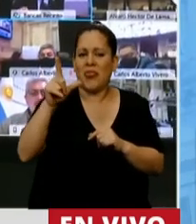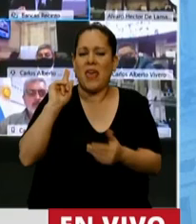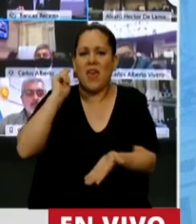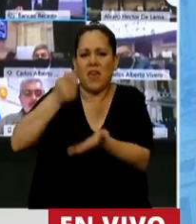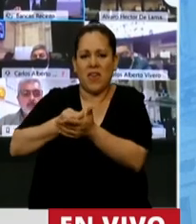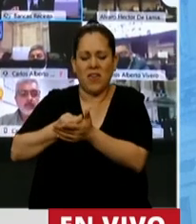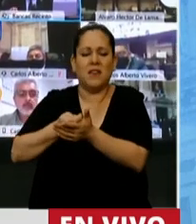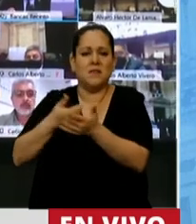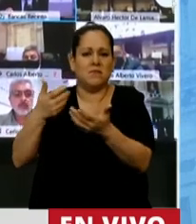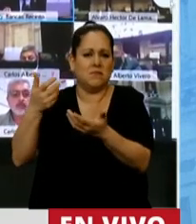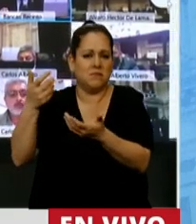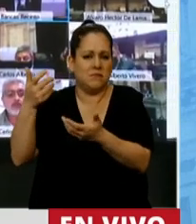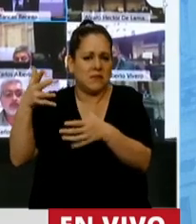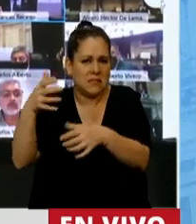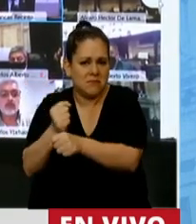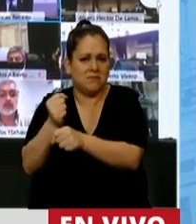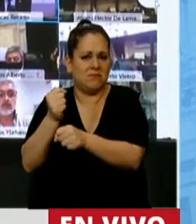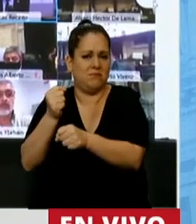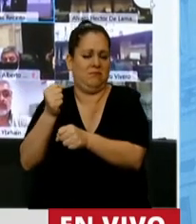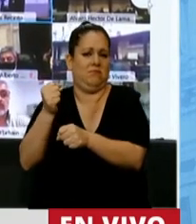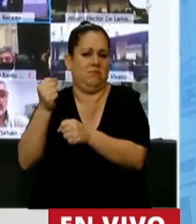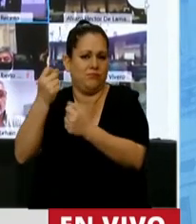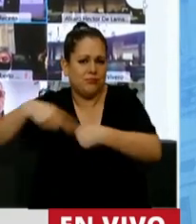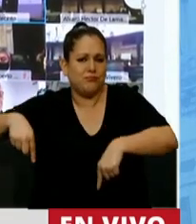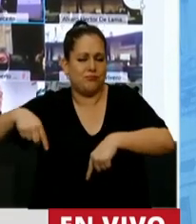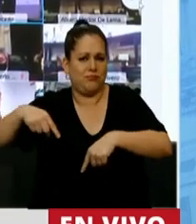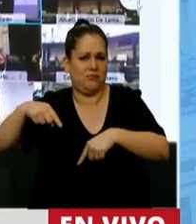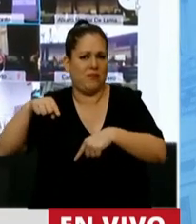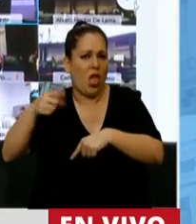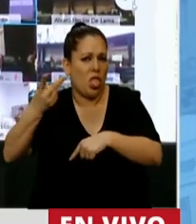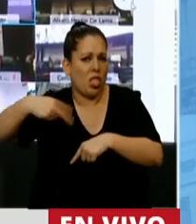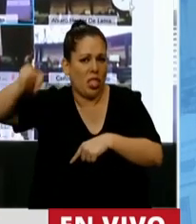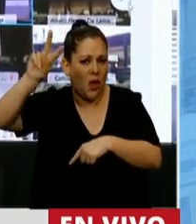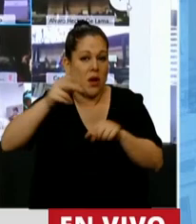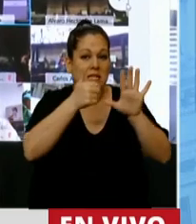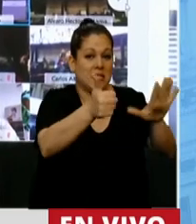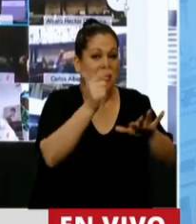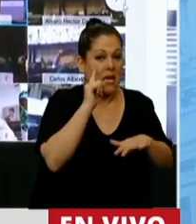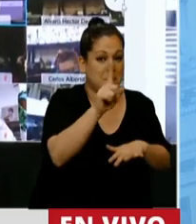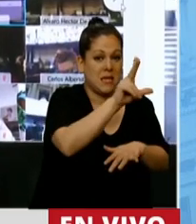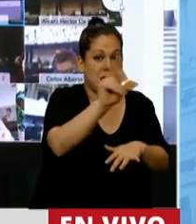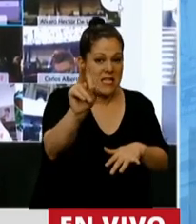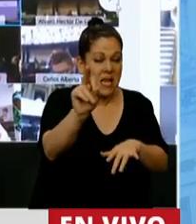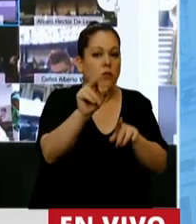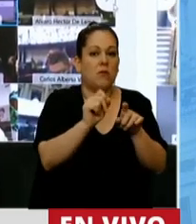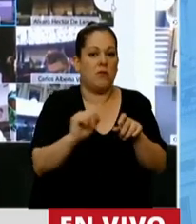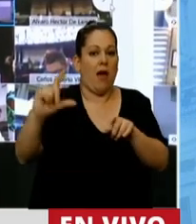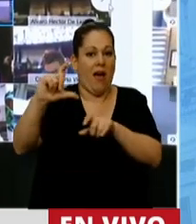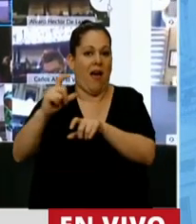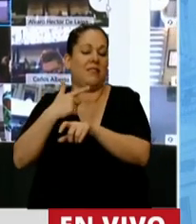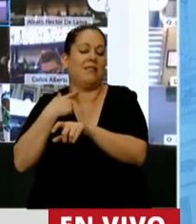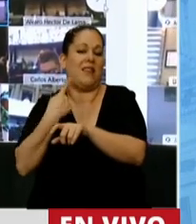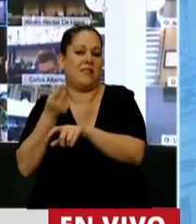transporte automotor de pasajeros al doble, de los 6.300 a 13.000 pesos por